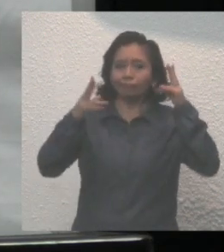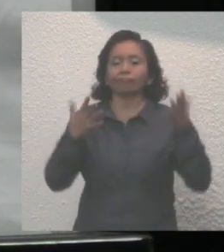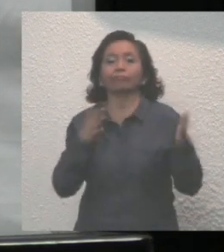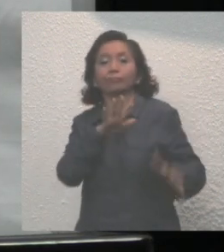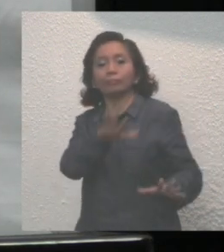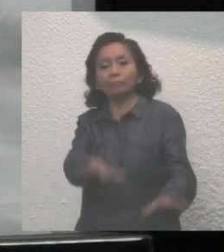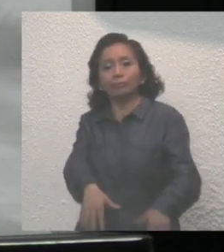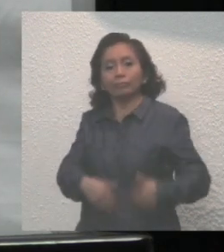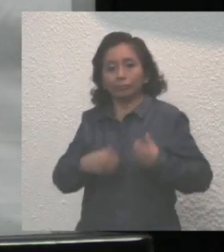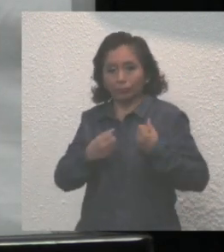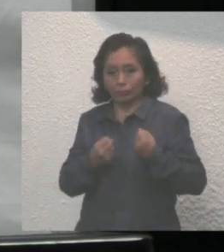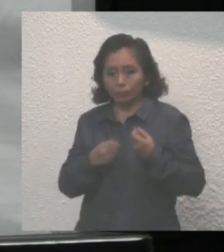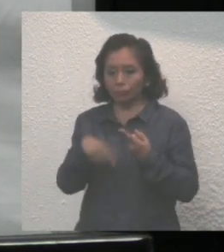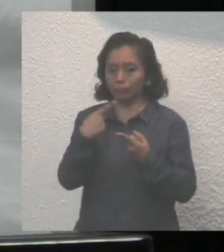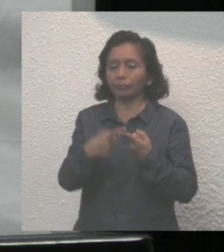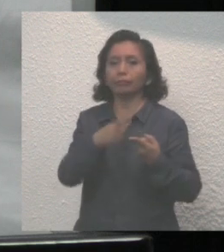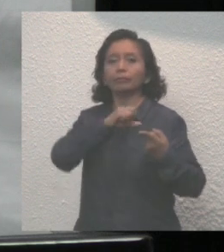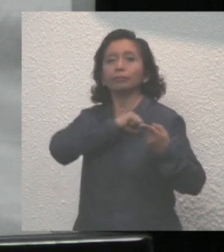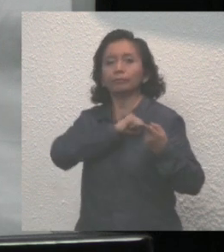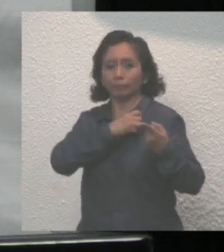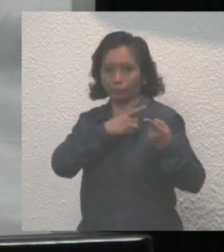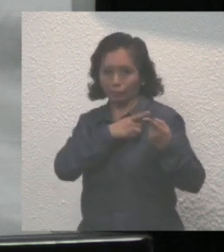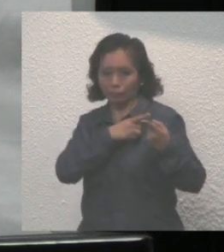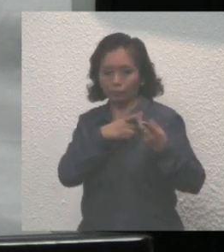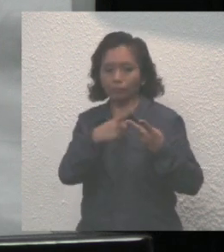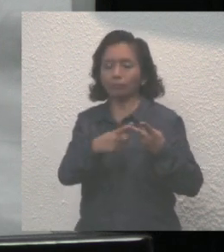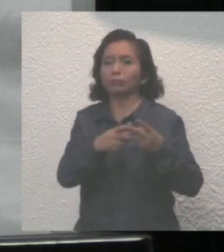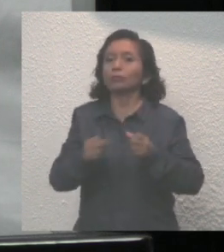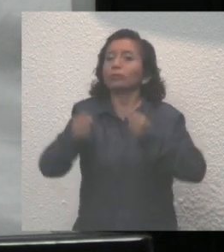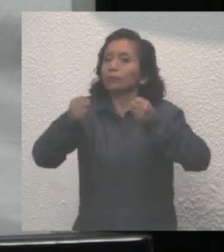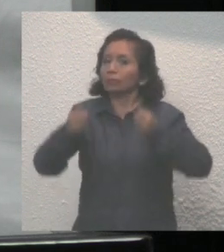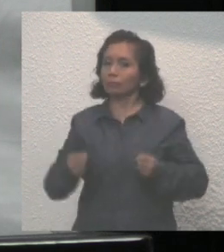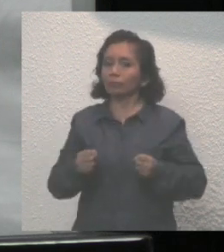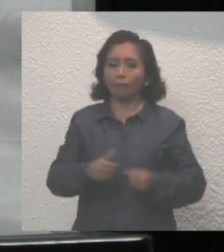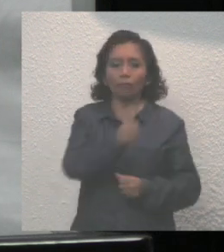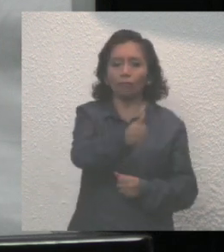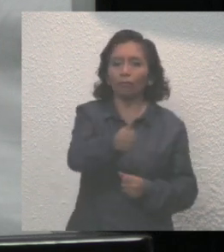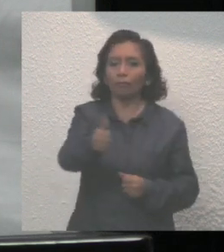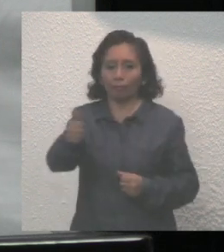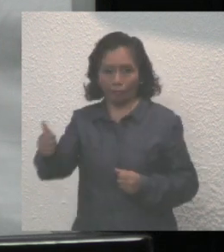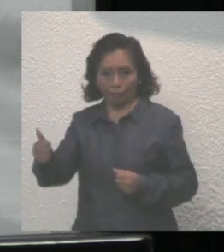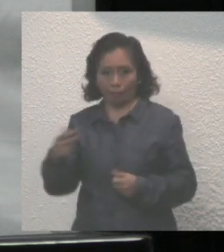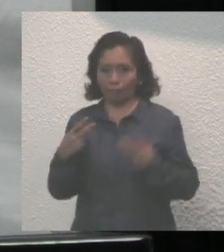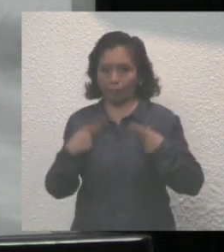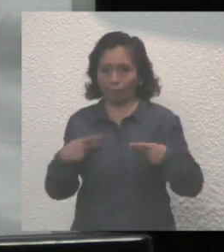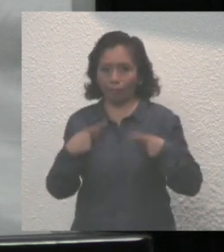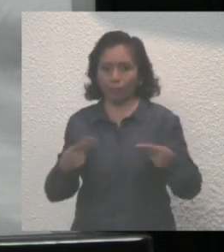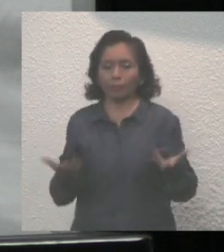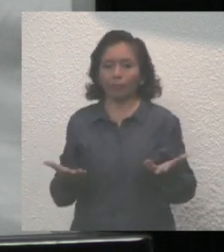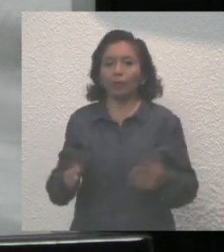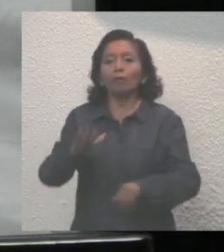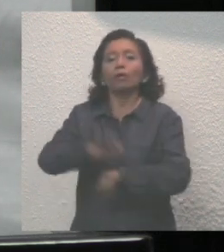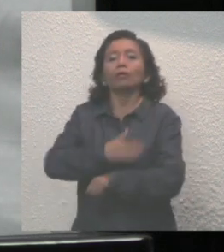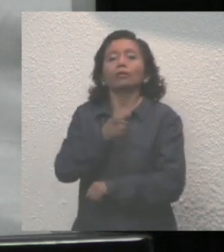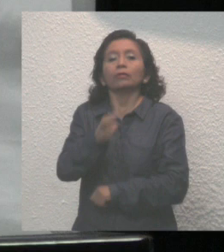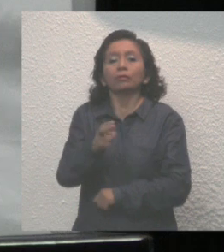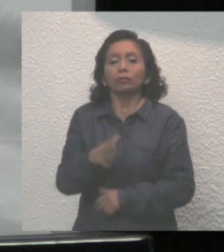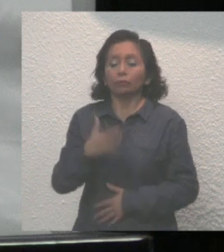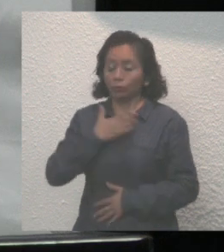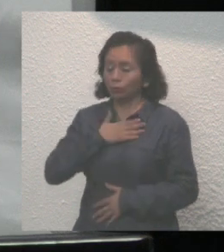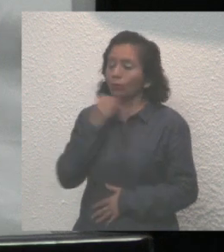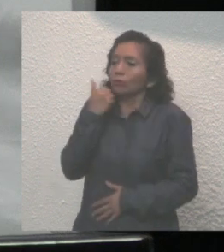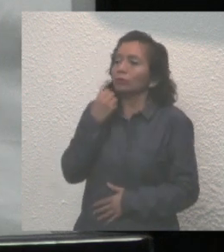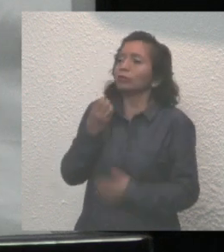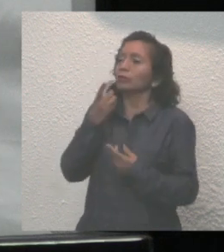no solo la salud, sino la seguridad de cada uno de ellos. Es por eso que quiero decirle,